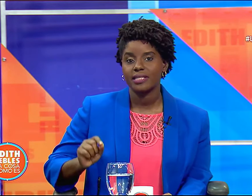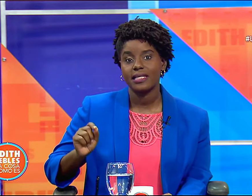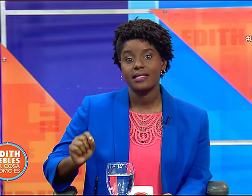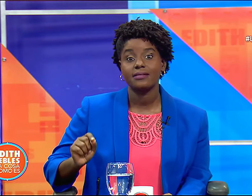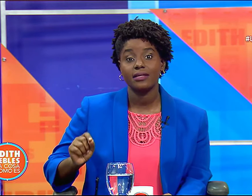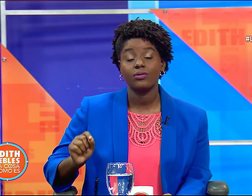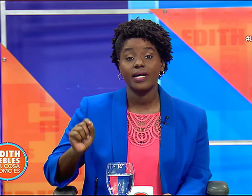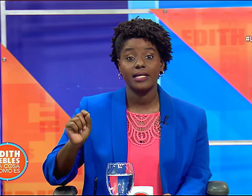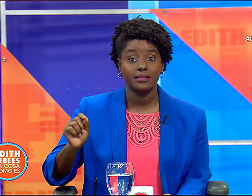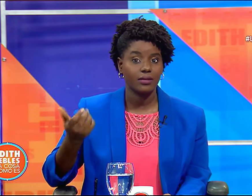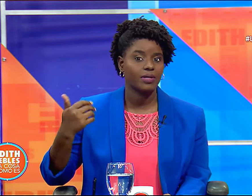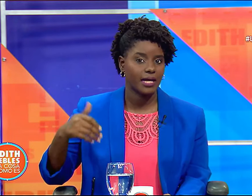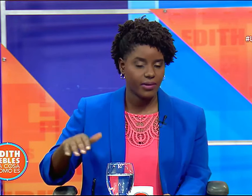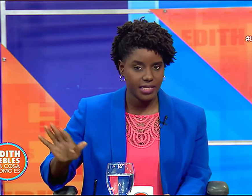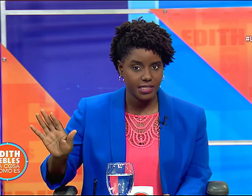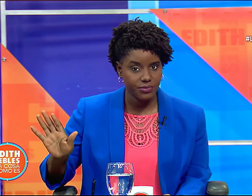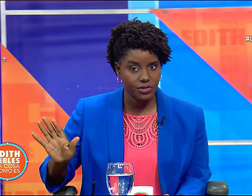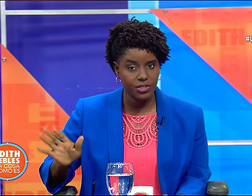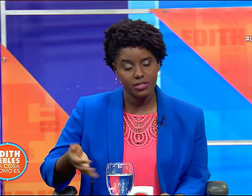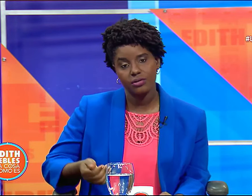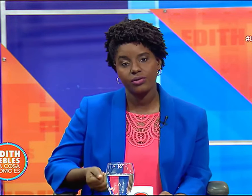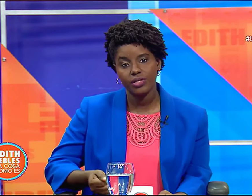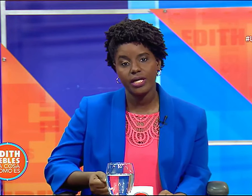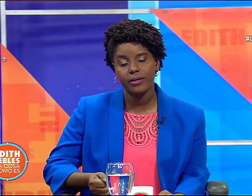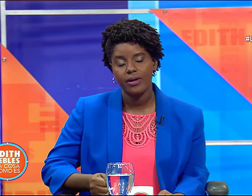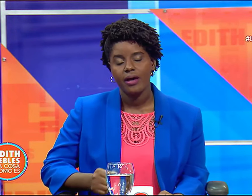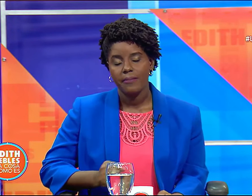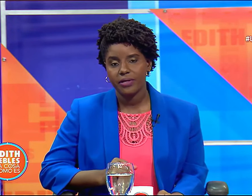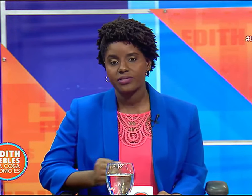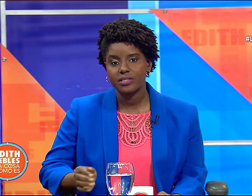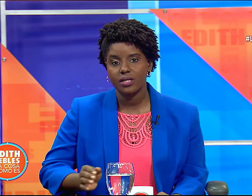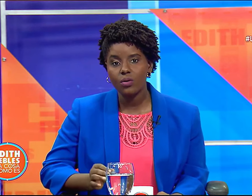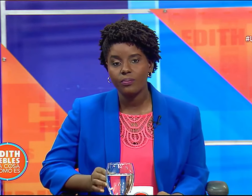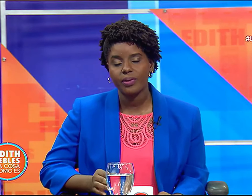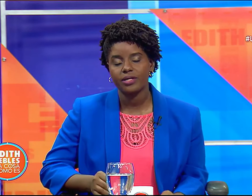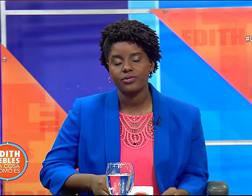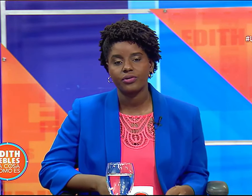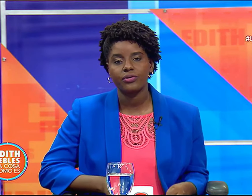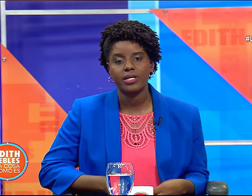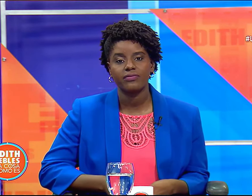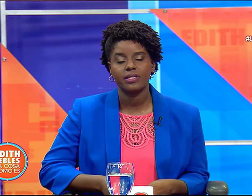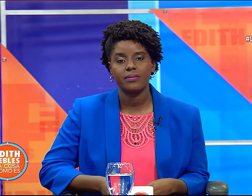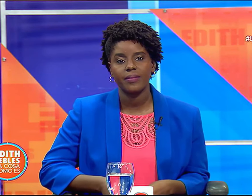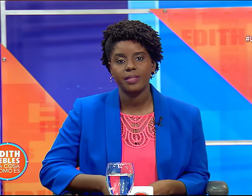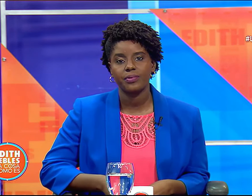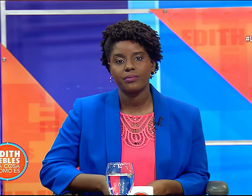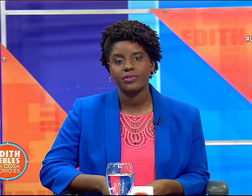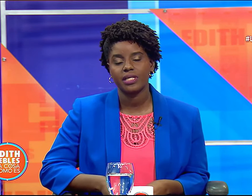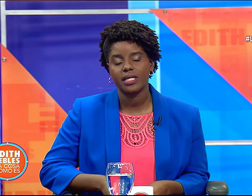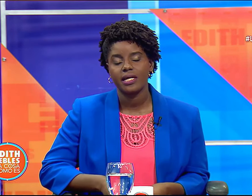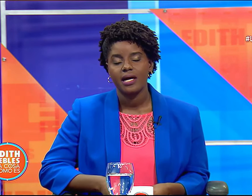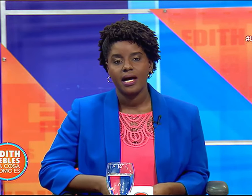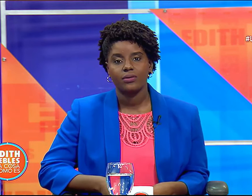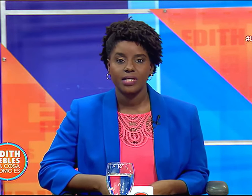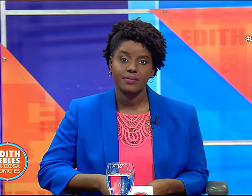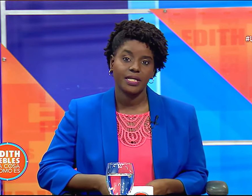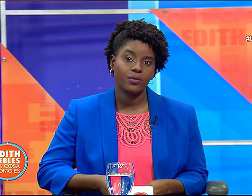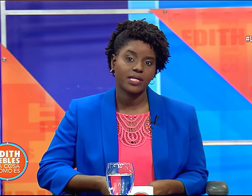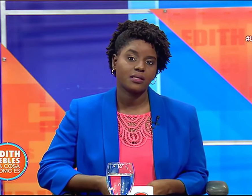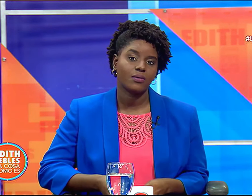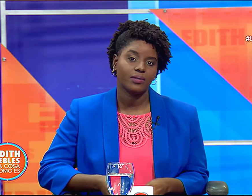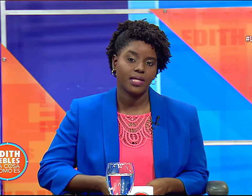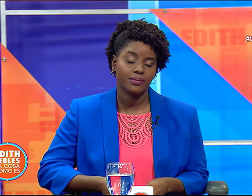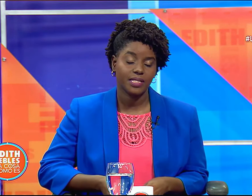lo que está diciendo el Estado. Claro, hay excepciones, y ellos lo dijeron, pero si se cumple, yo creo que efectivamente podemos tener algunas